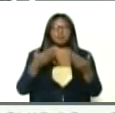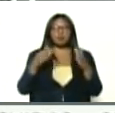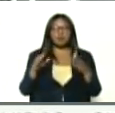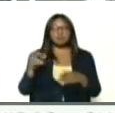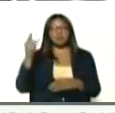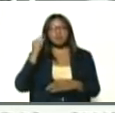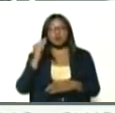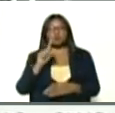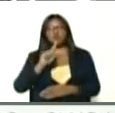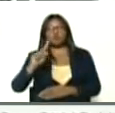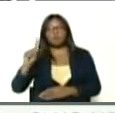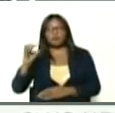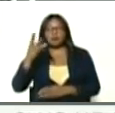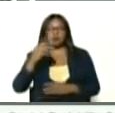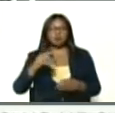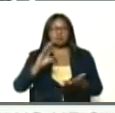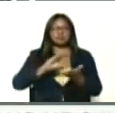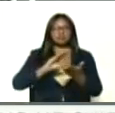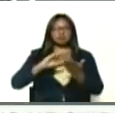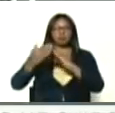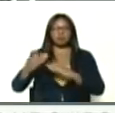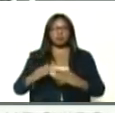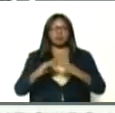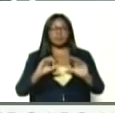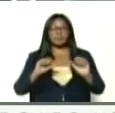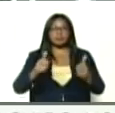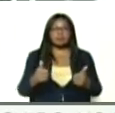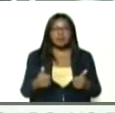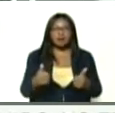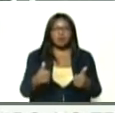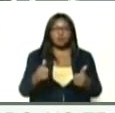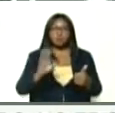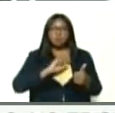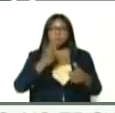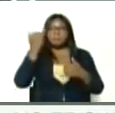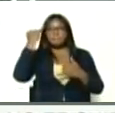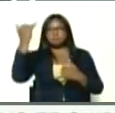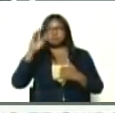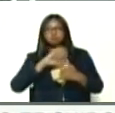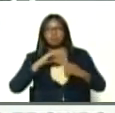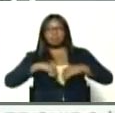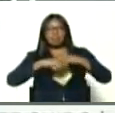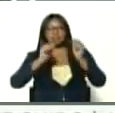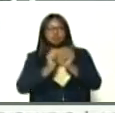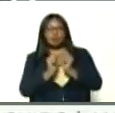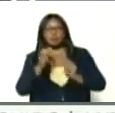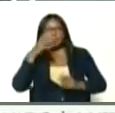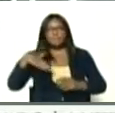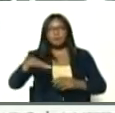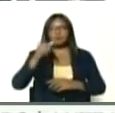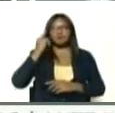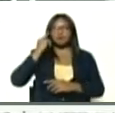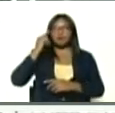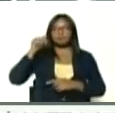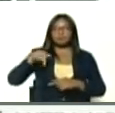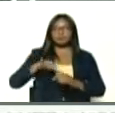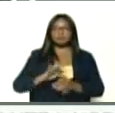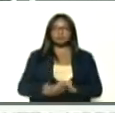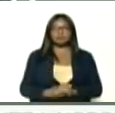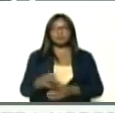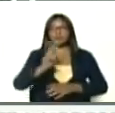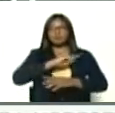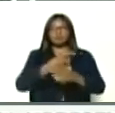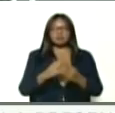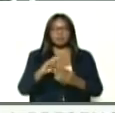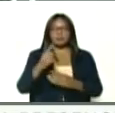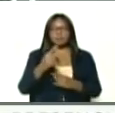número 11, centros comunales, que nacieron, como iniciativa, del pueblo anzuateguense, del pueblo mujer, para fortalecer,